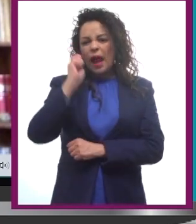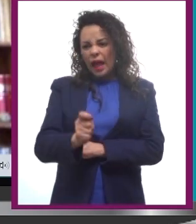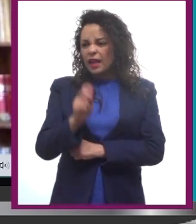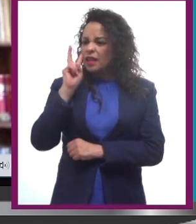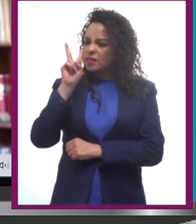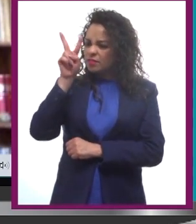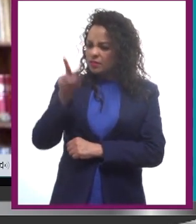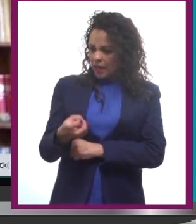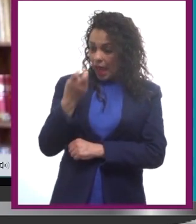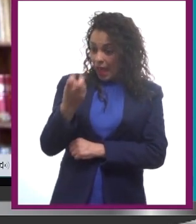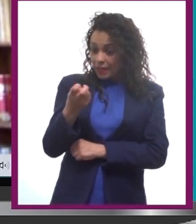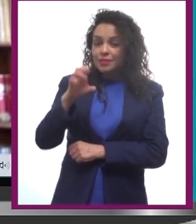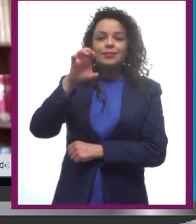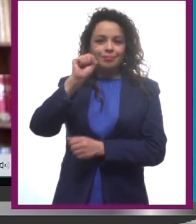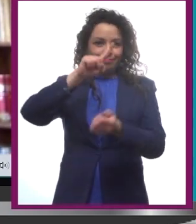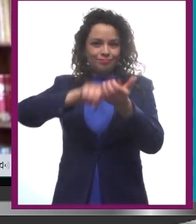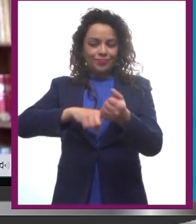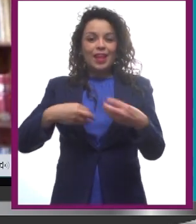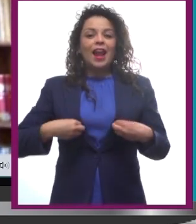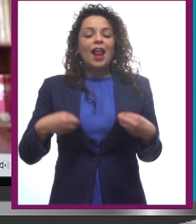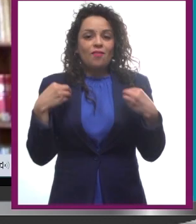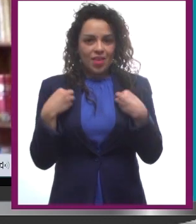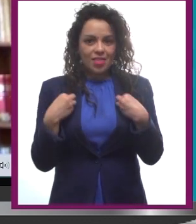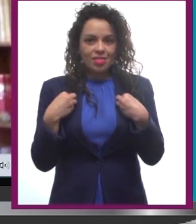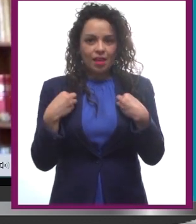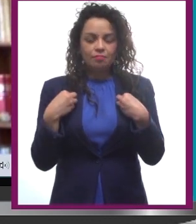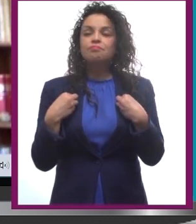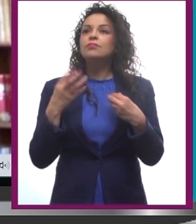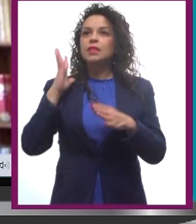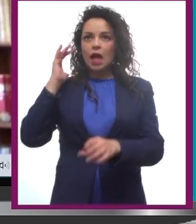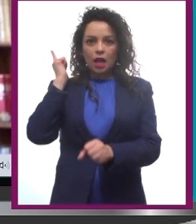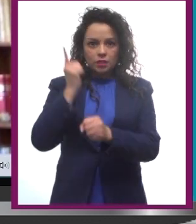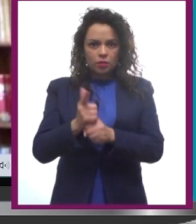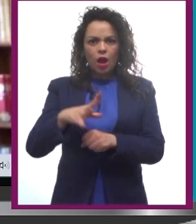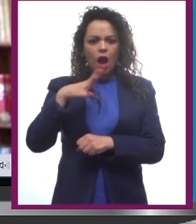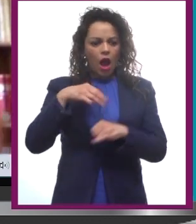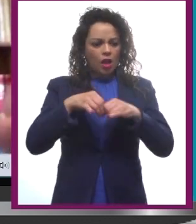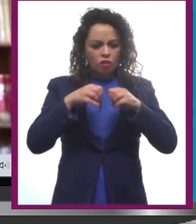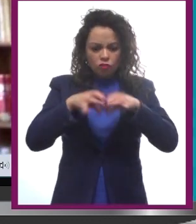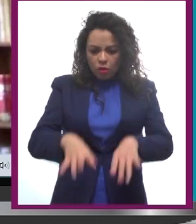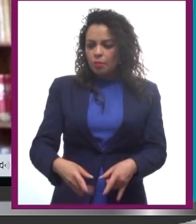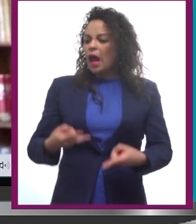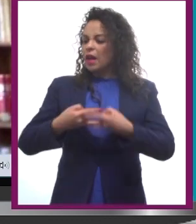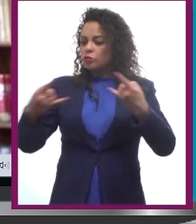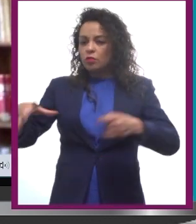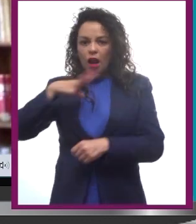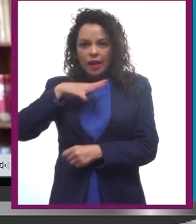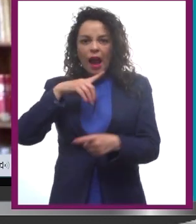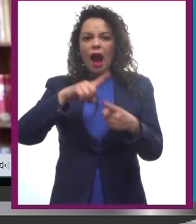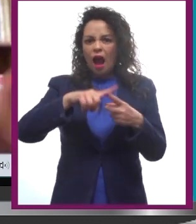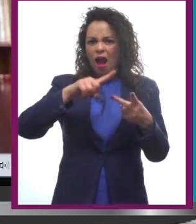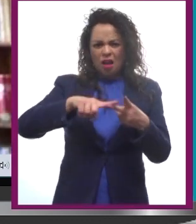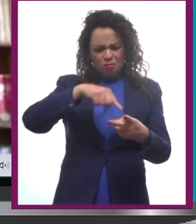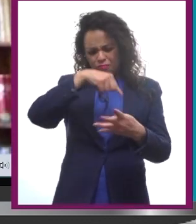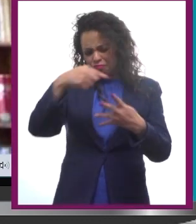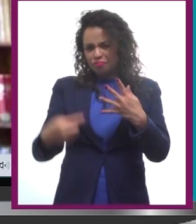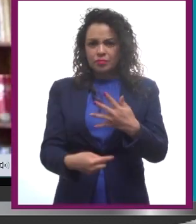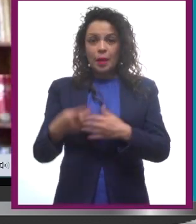Entonces, sí, él se dio cuenta, ¿no? Ya la información estaba ahí, las historias estaban ahí. Pero Joseph Campbell